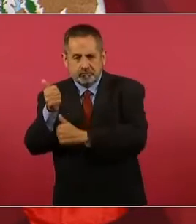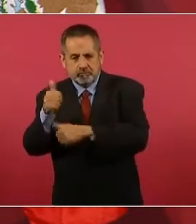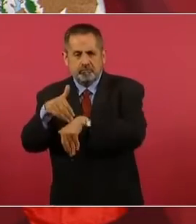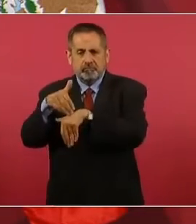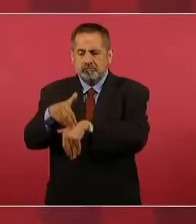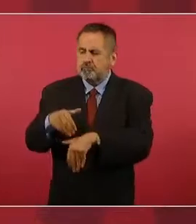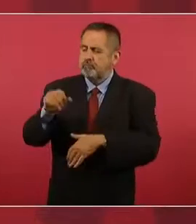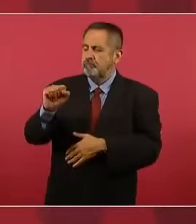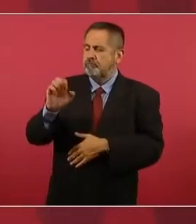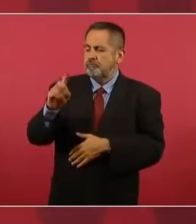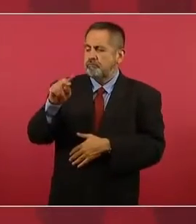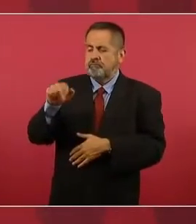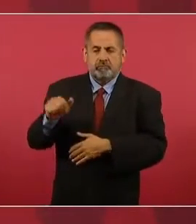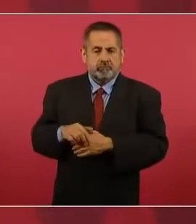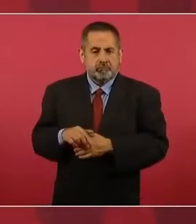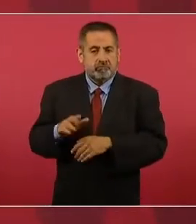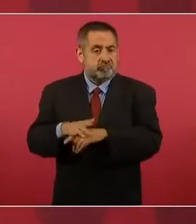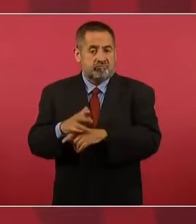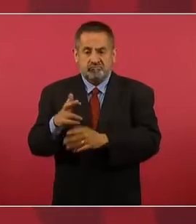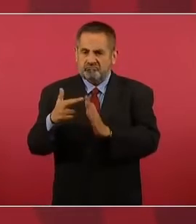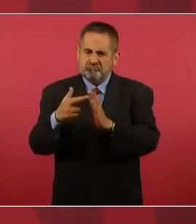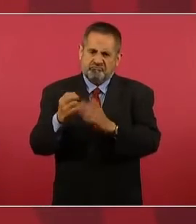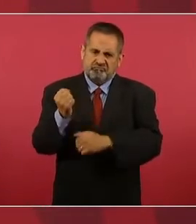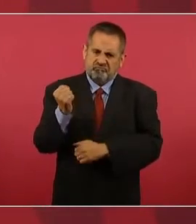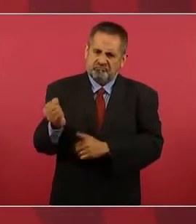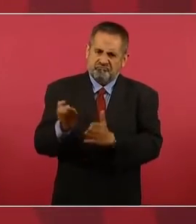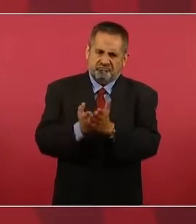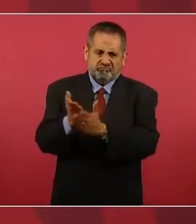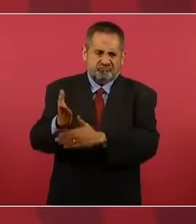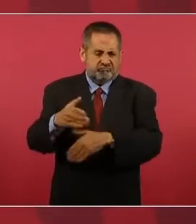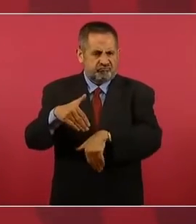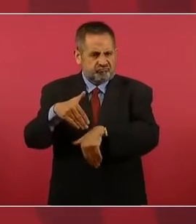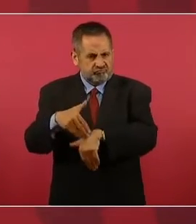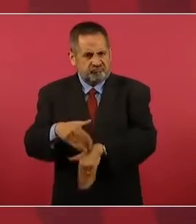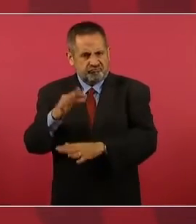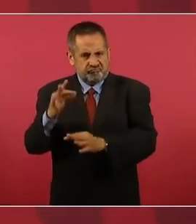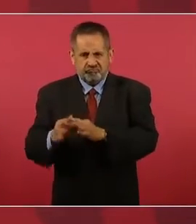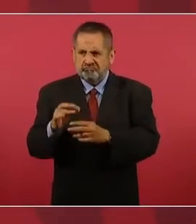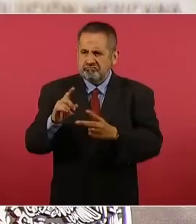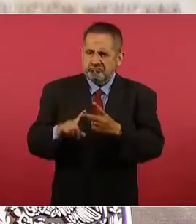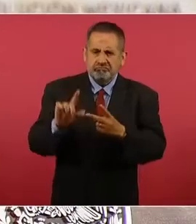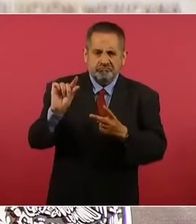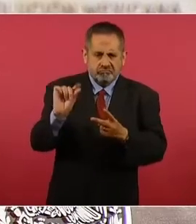a la Secretaría sea fuerzas aéreas.